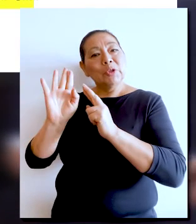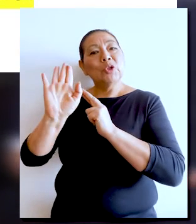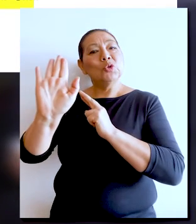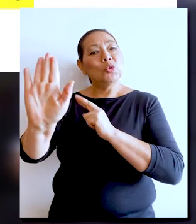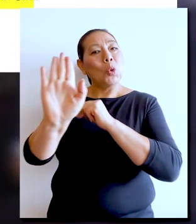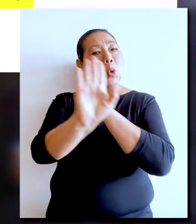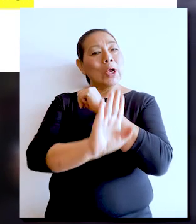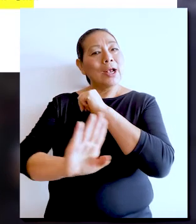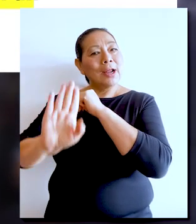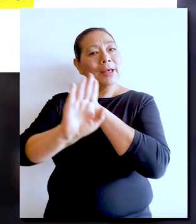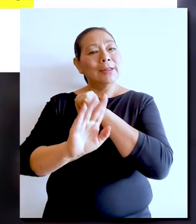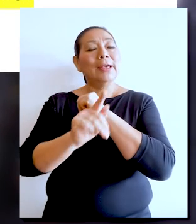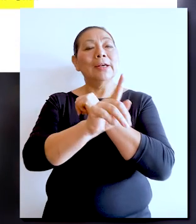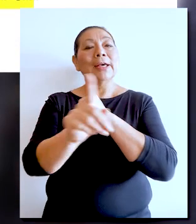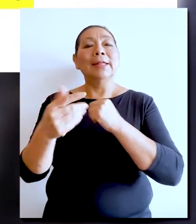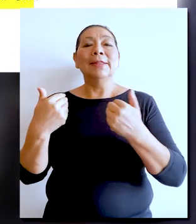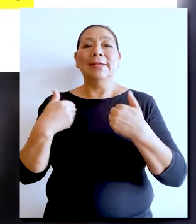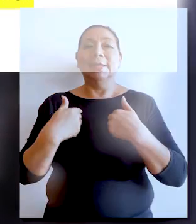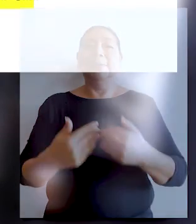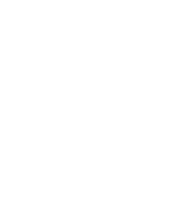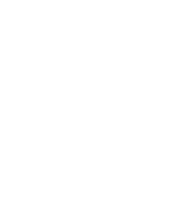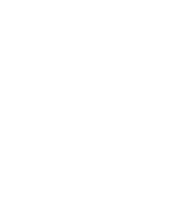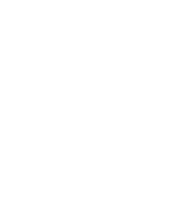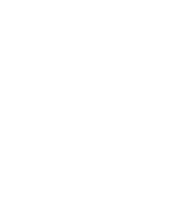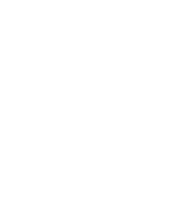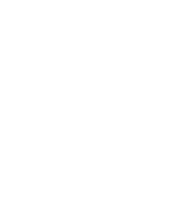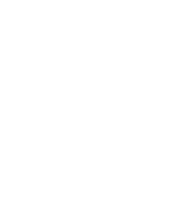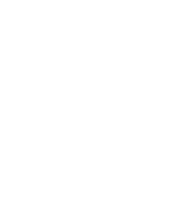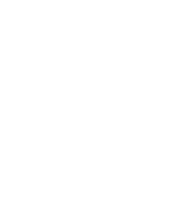que respete las garantías establecidas.